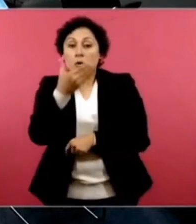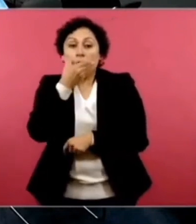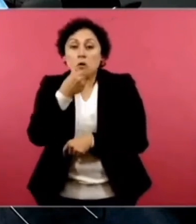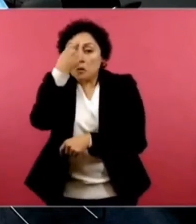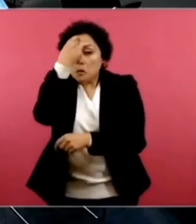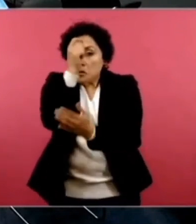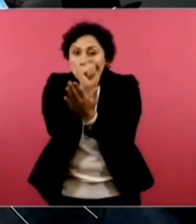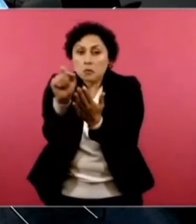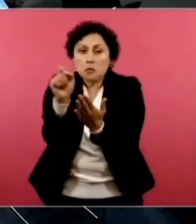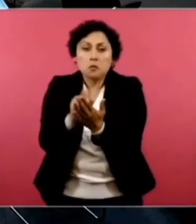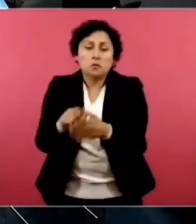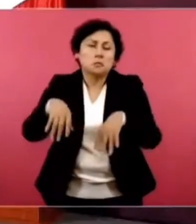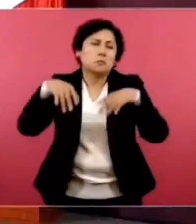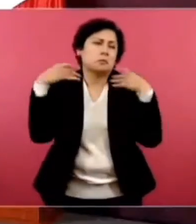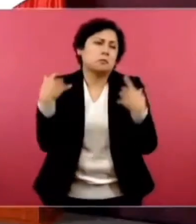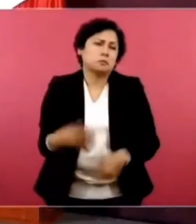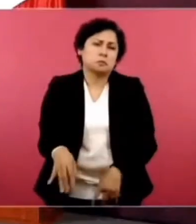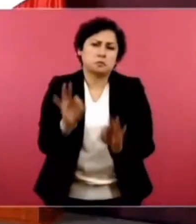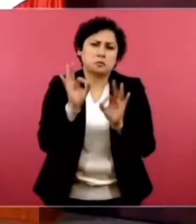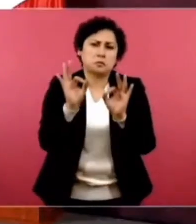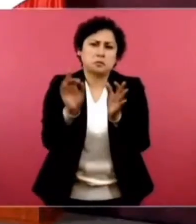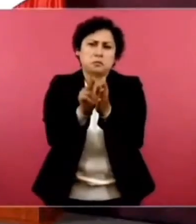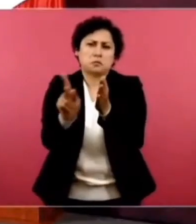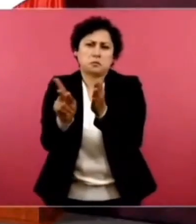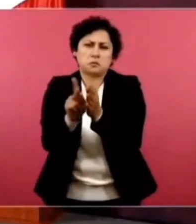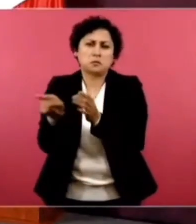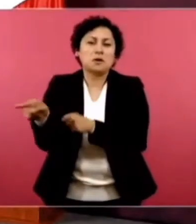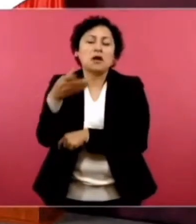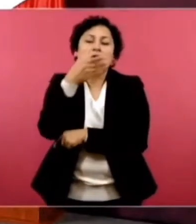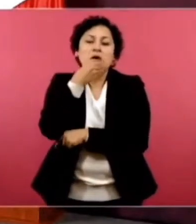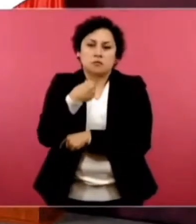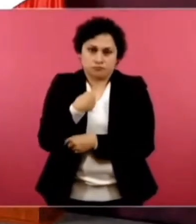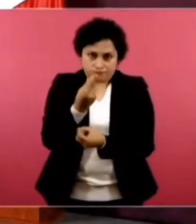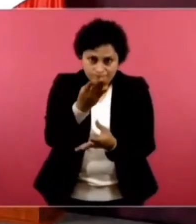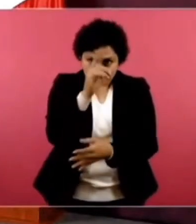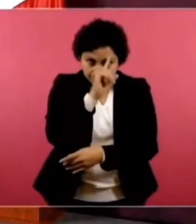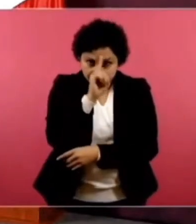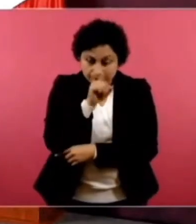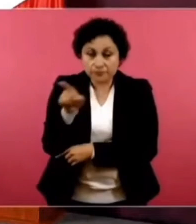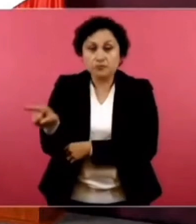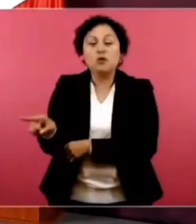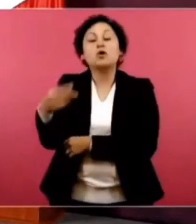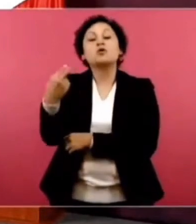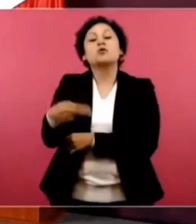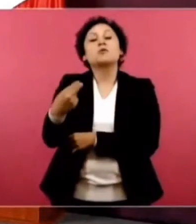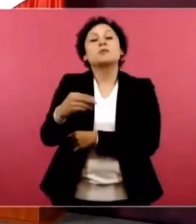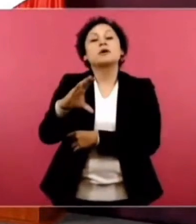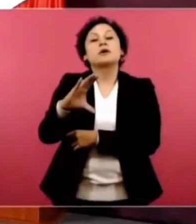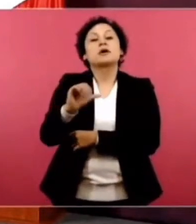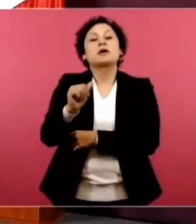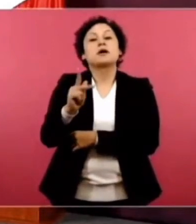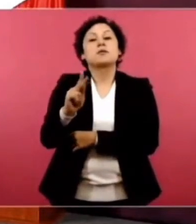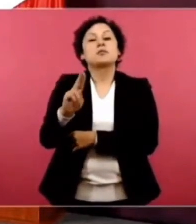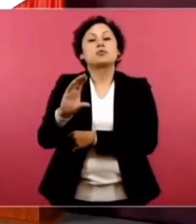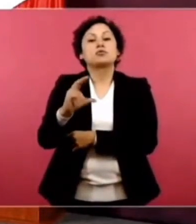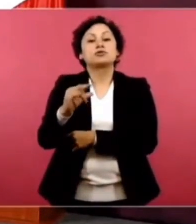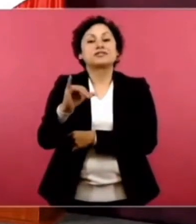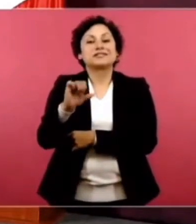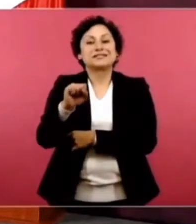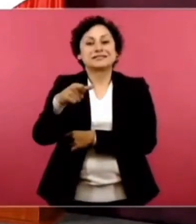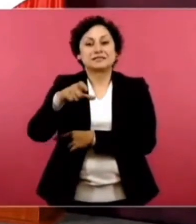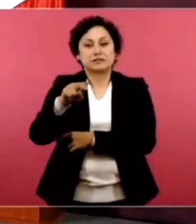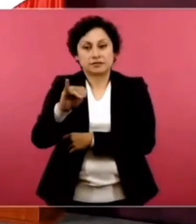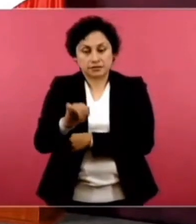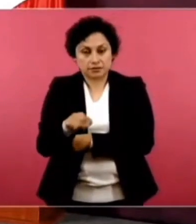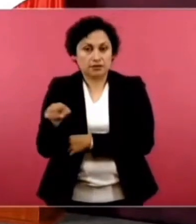que lo recomiendo, Kapuscinski. es uno de los mejores periodistas que han habido, que